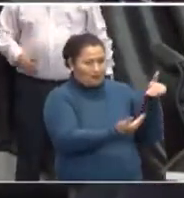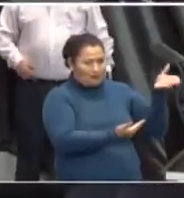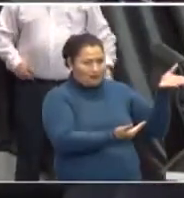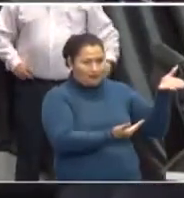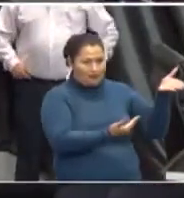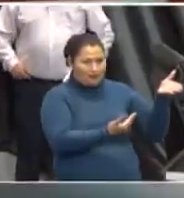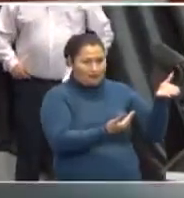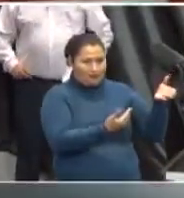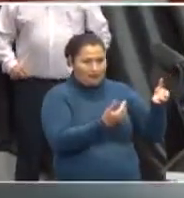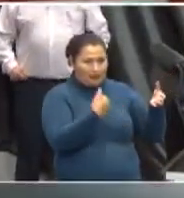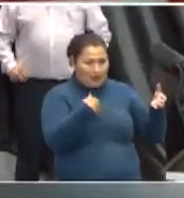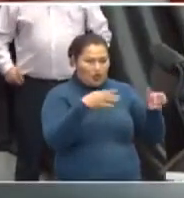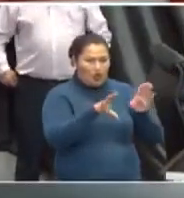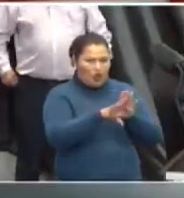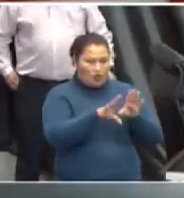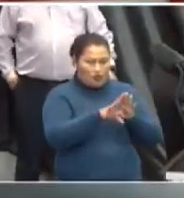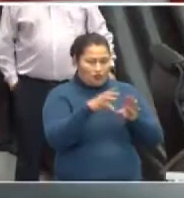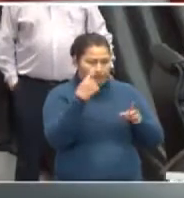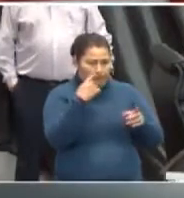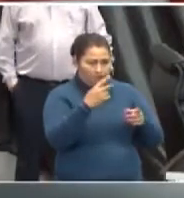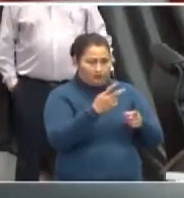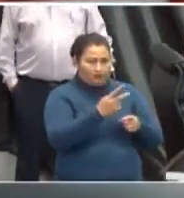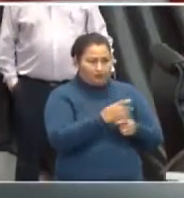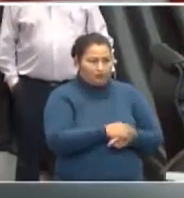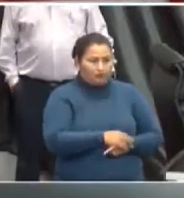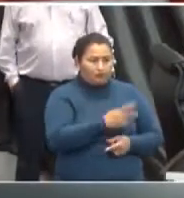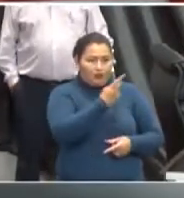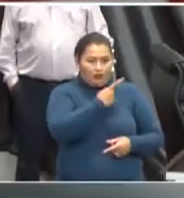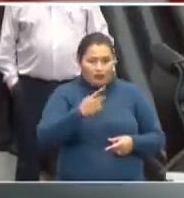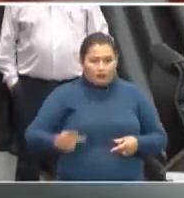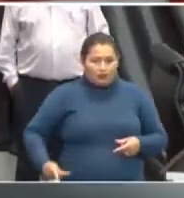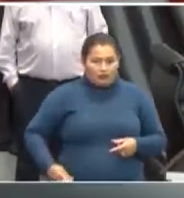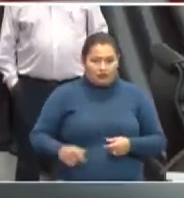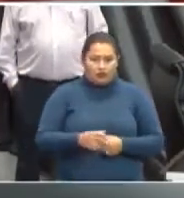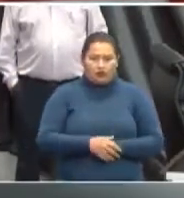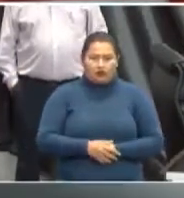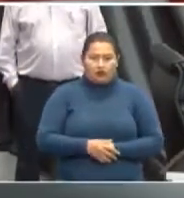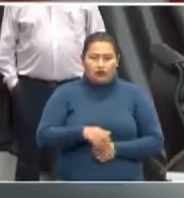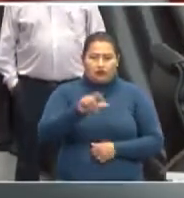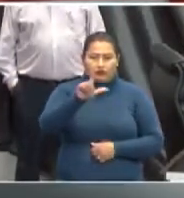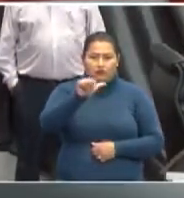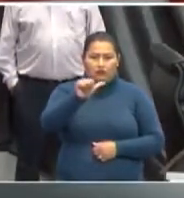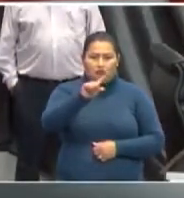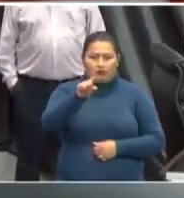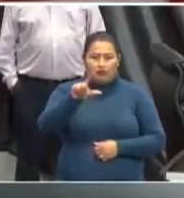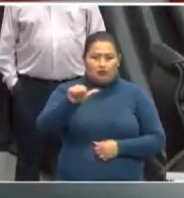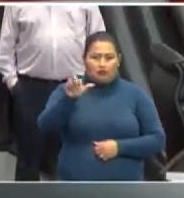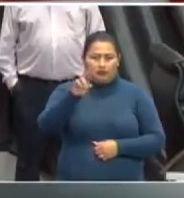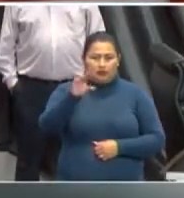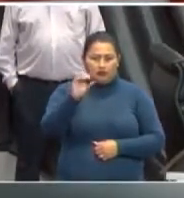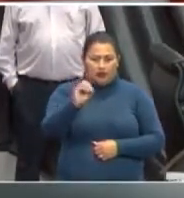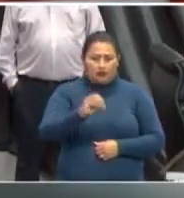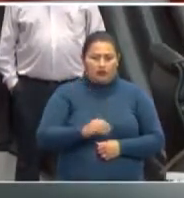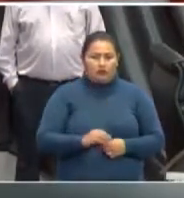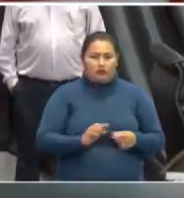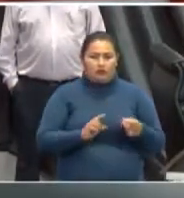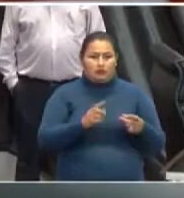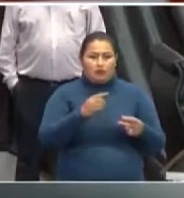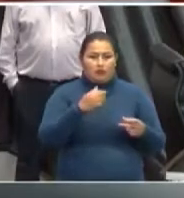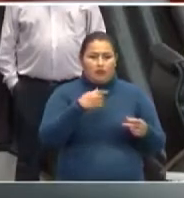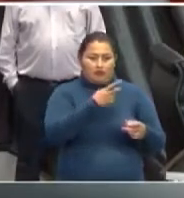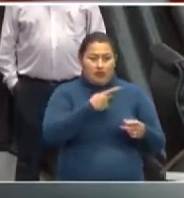mayor y al administrador, pues el manejo de esa función, entonces